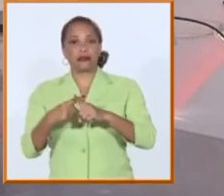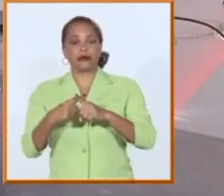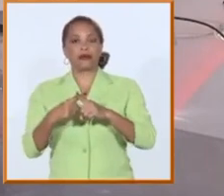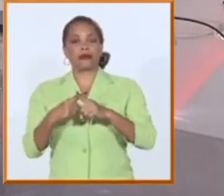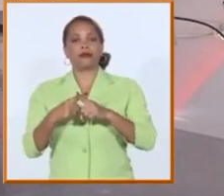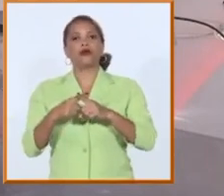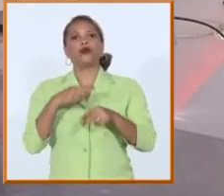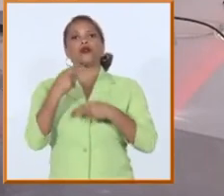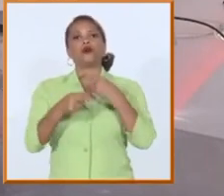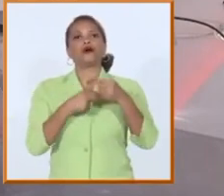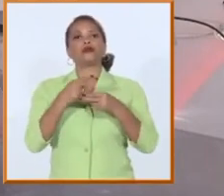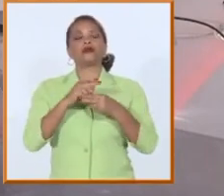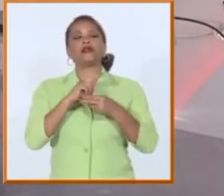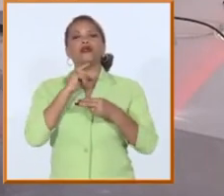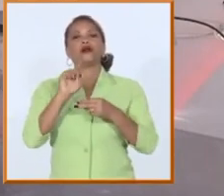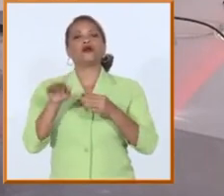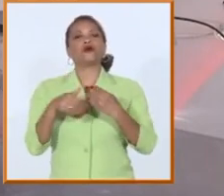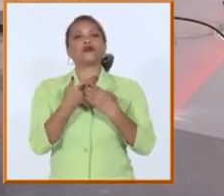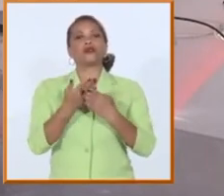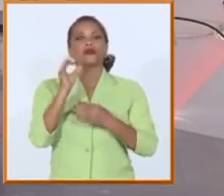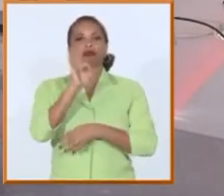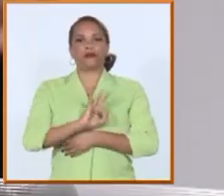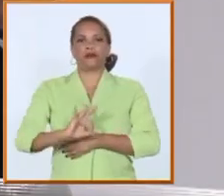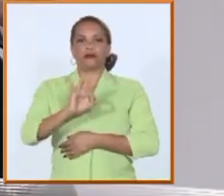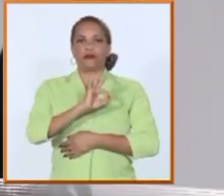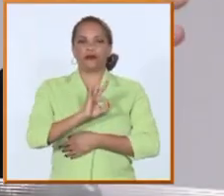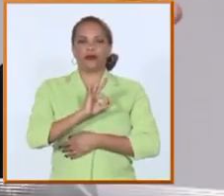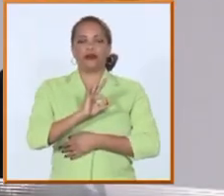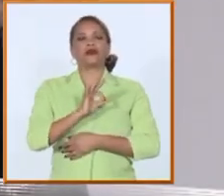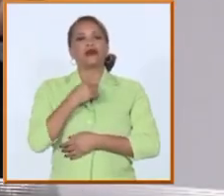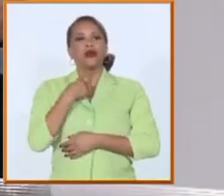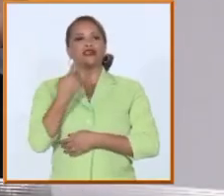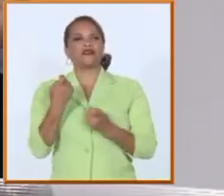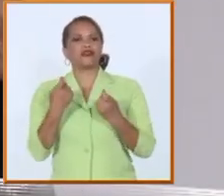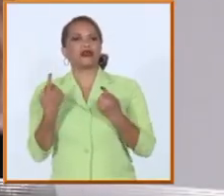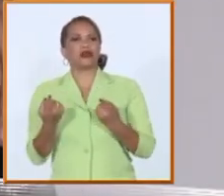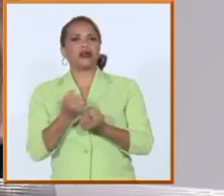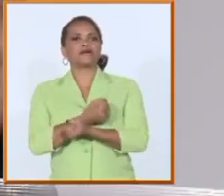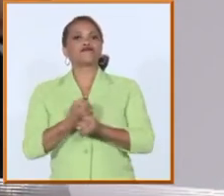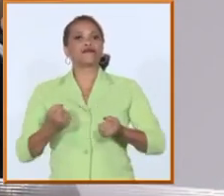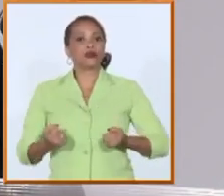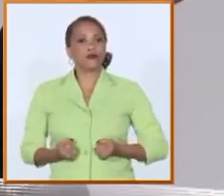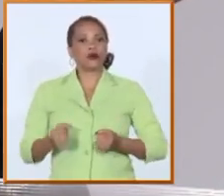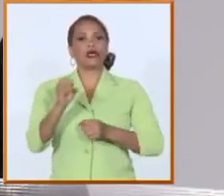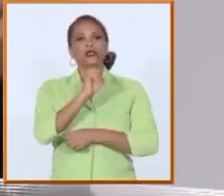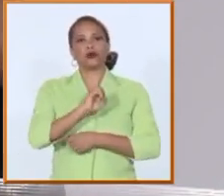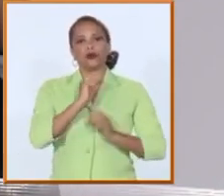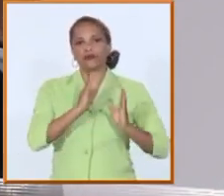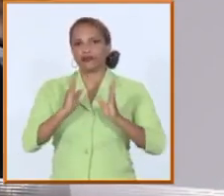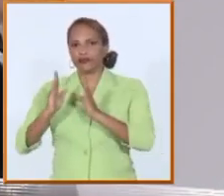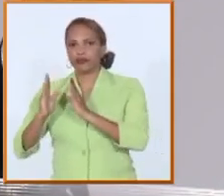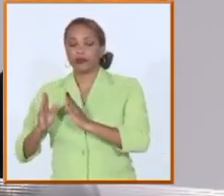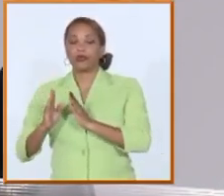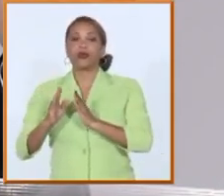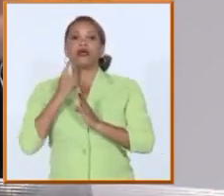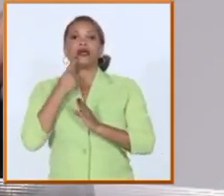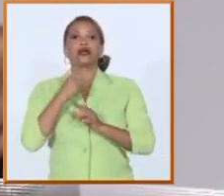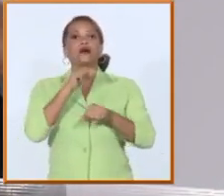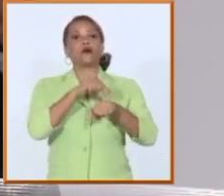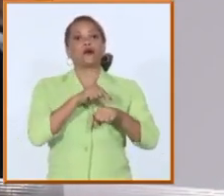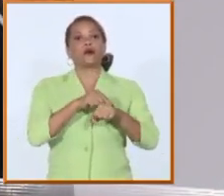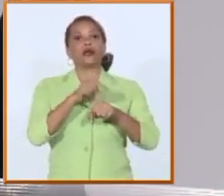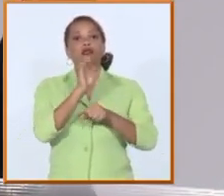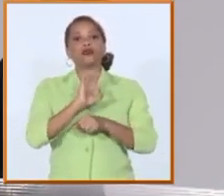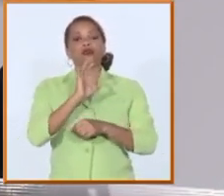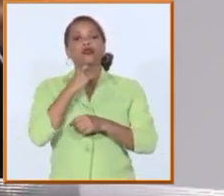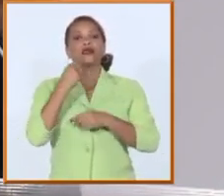realizarse en los primeros días de octubre eso lleva un esfuerzo organizativo muy fuerte un esfuerzo académico también en la hora de la elaboración de